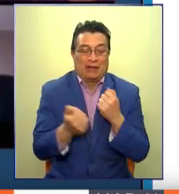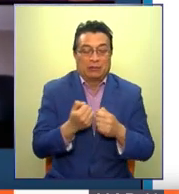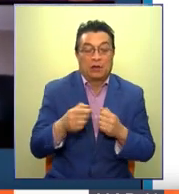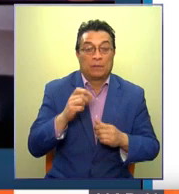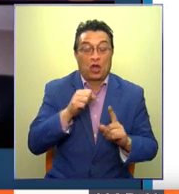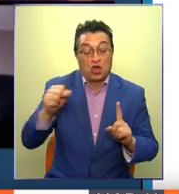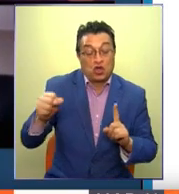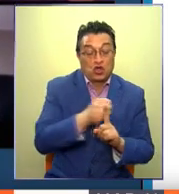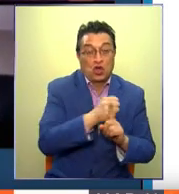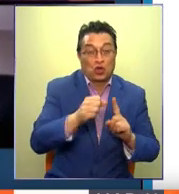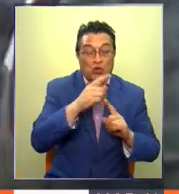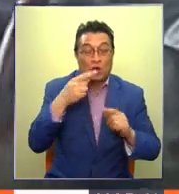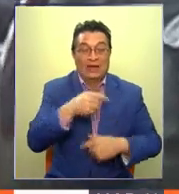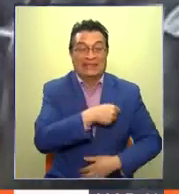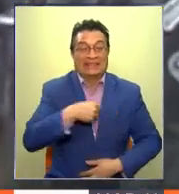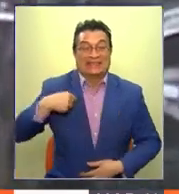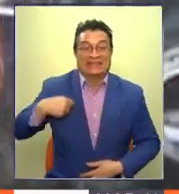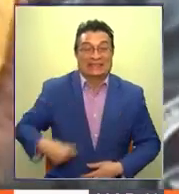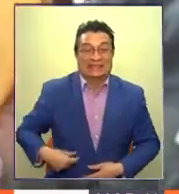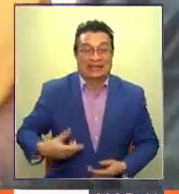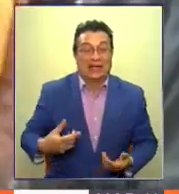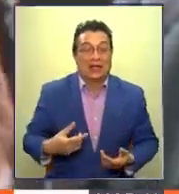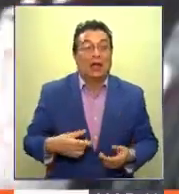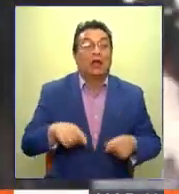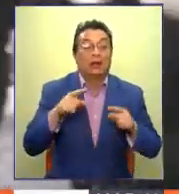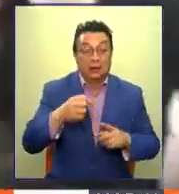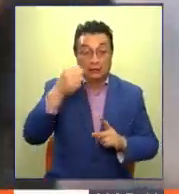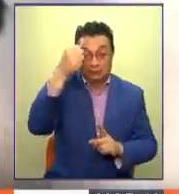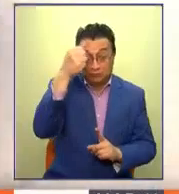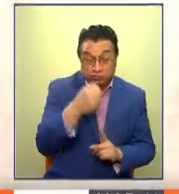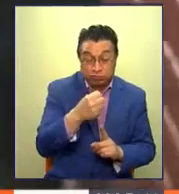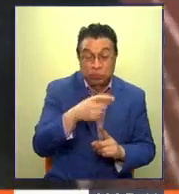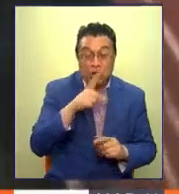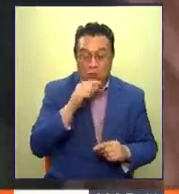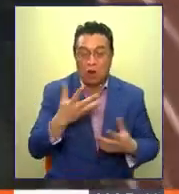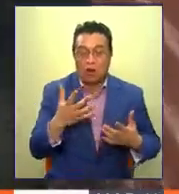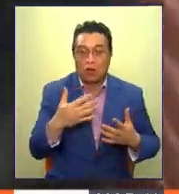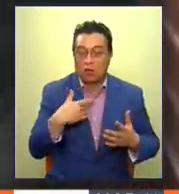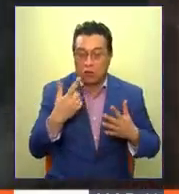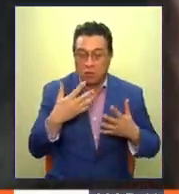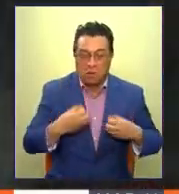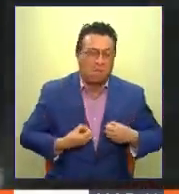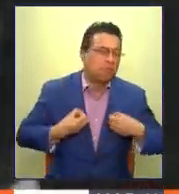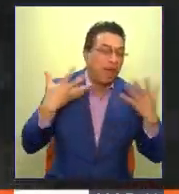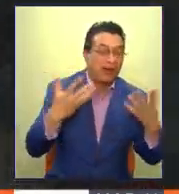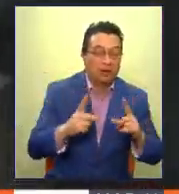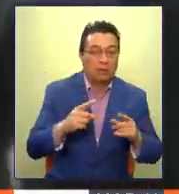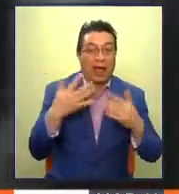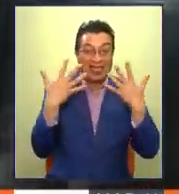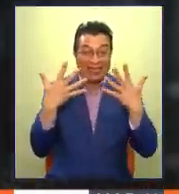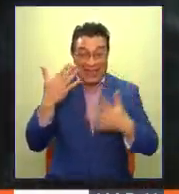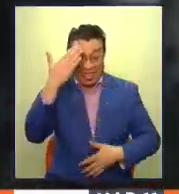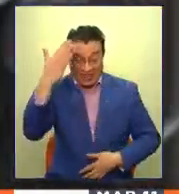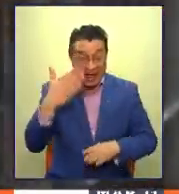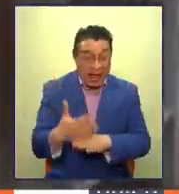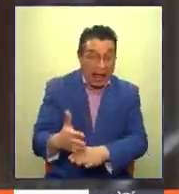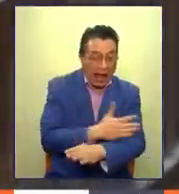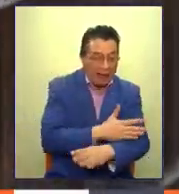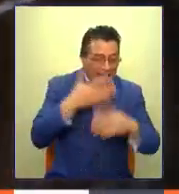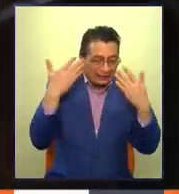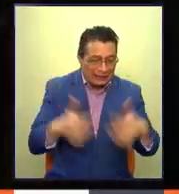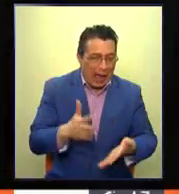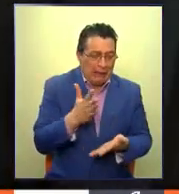tortura china con bambú. El asesinato no habría sido un impulso. Al menos 10 días antes lo habría